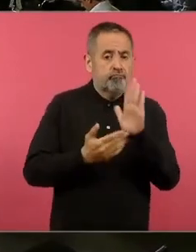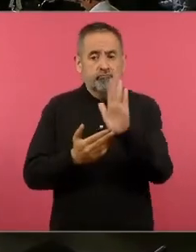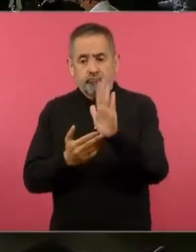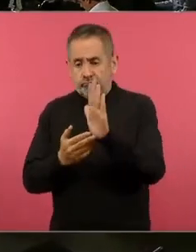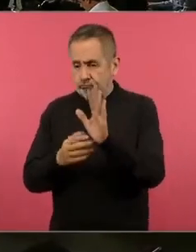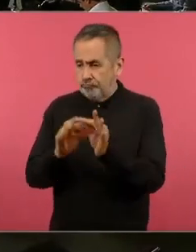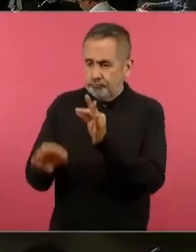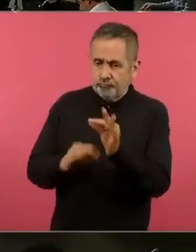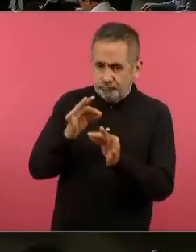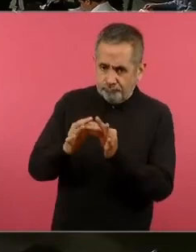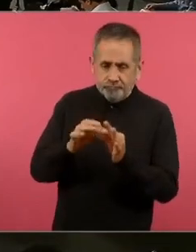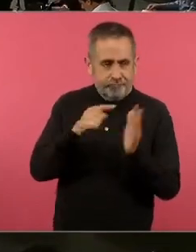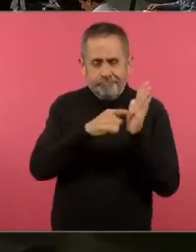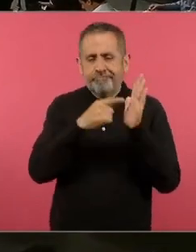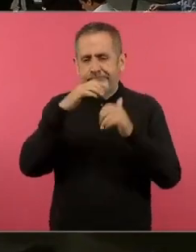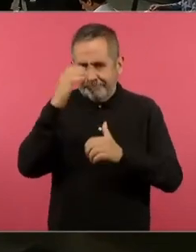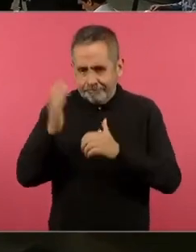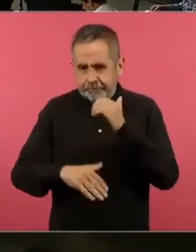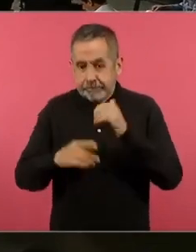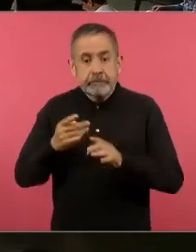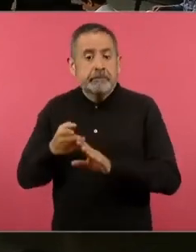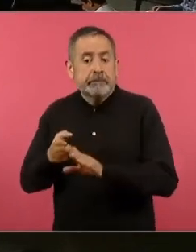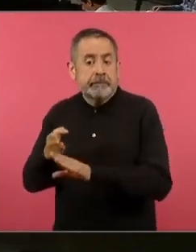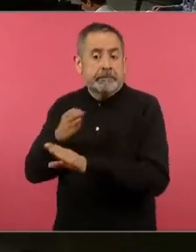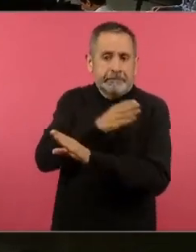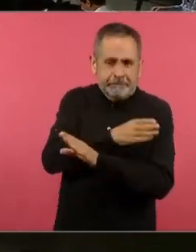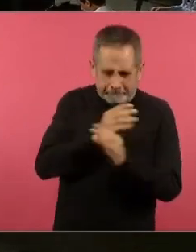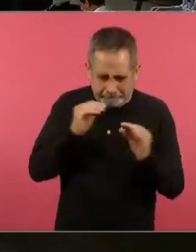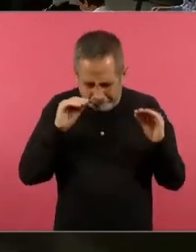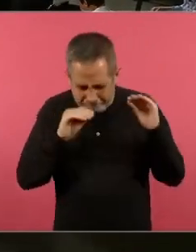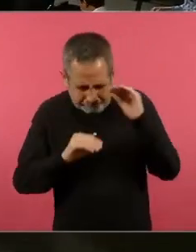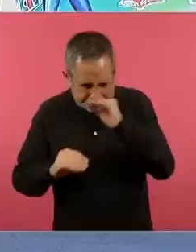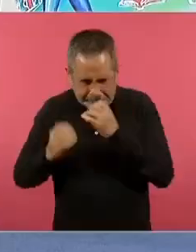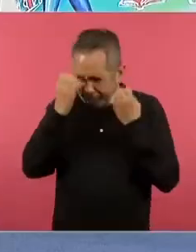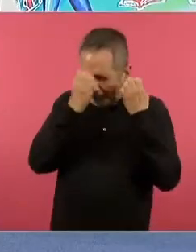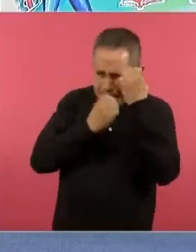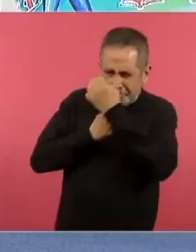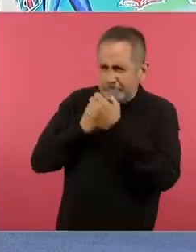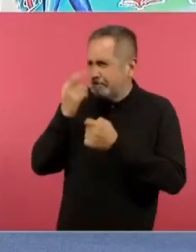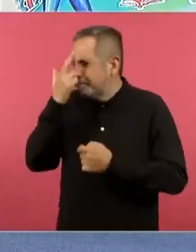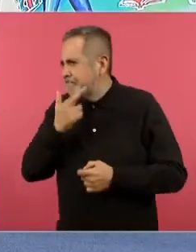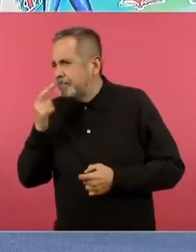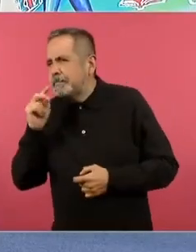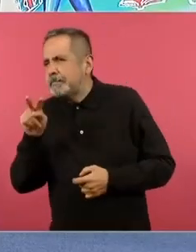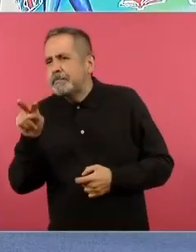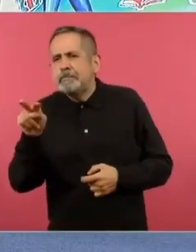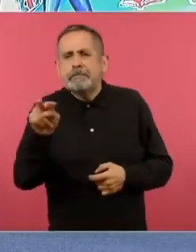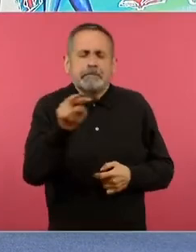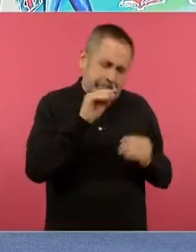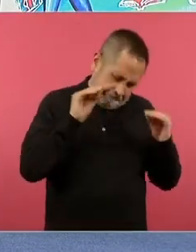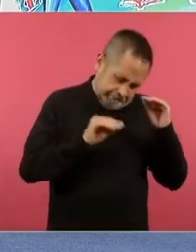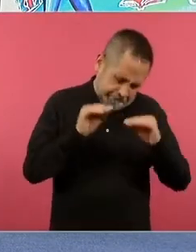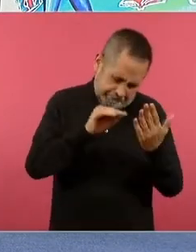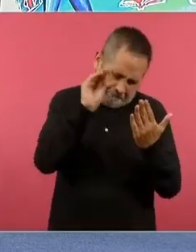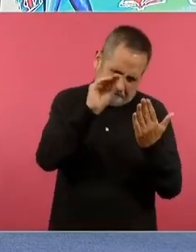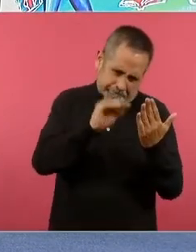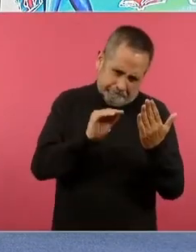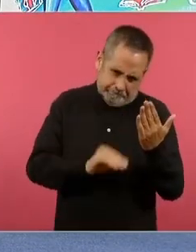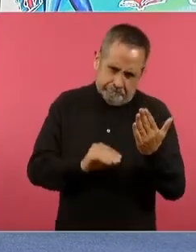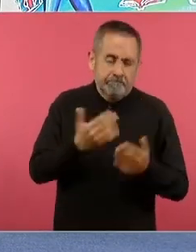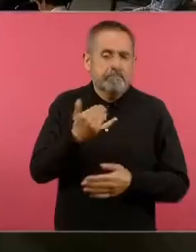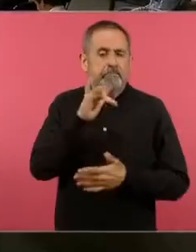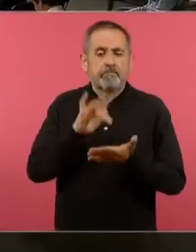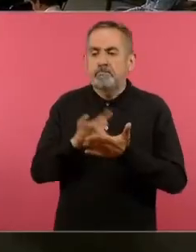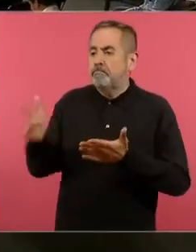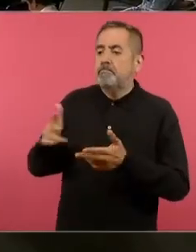pero que fue producto de un proceso de formación de revisión y que yo quiero aprovechar este espacio para agradecer